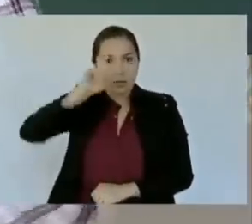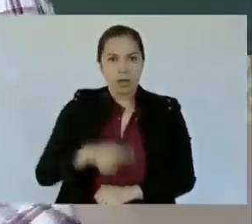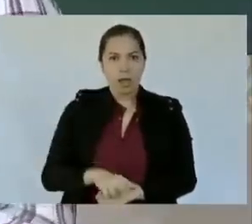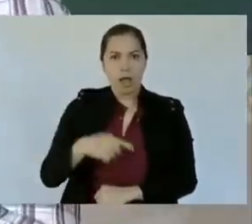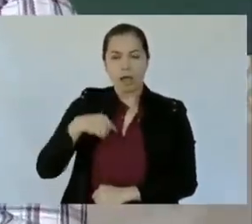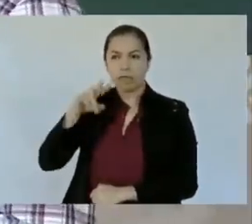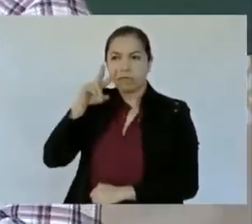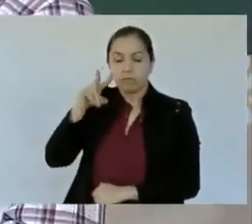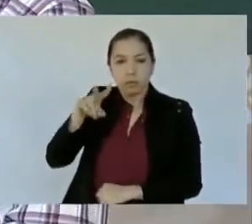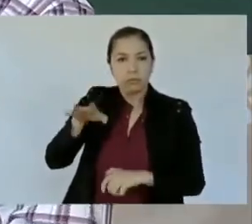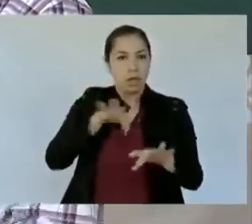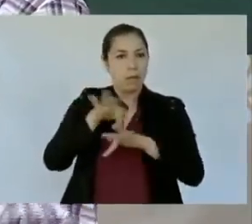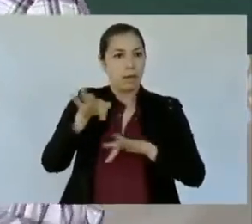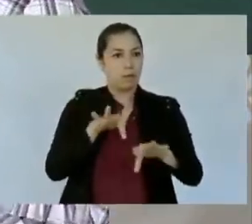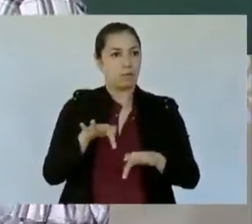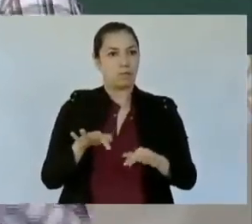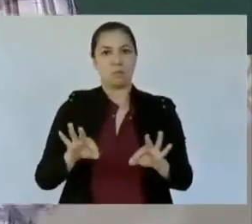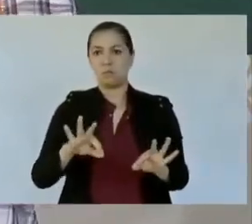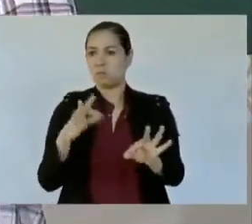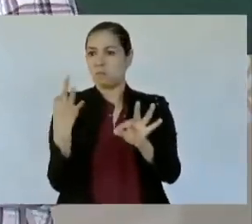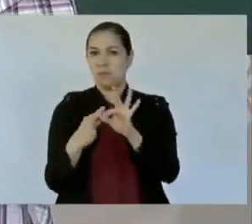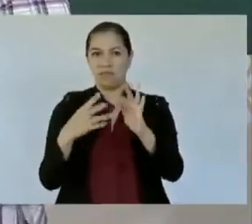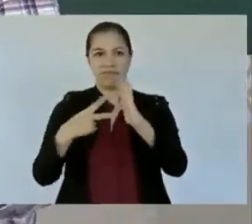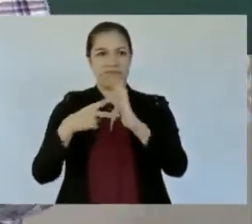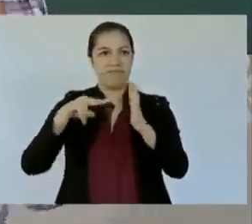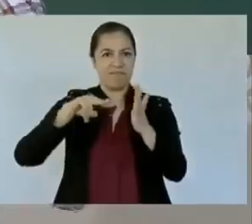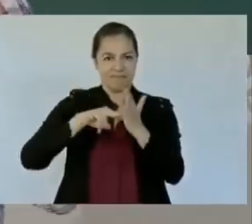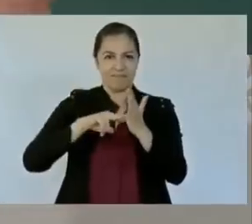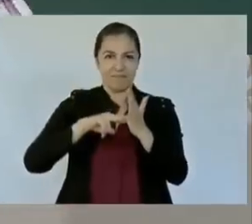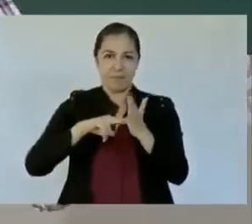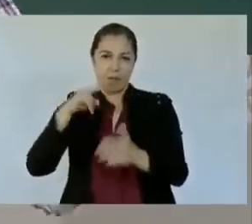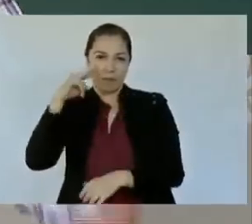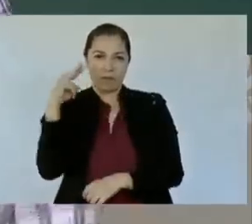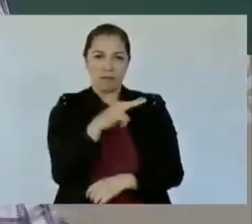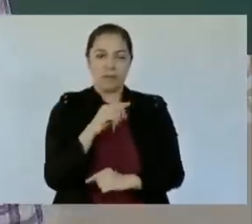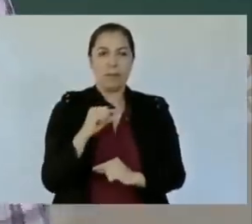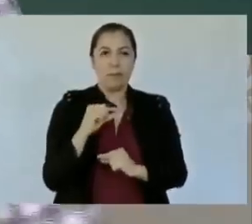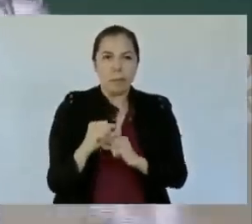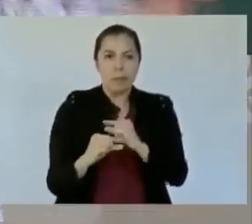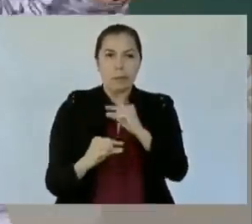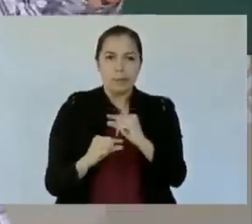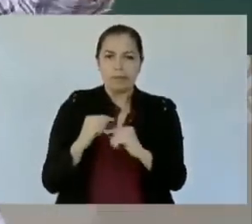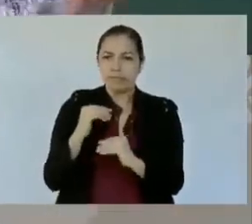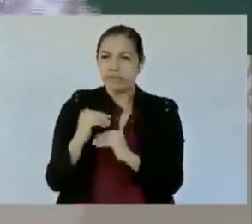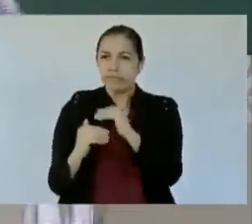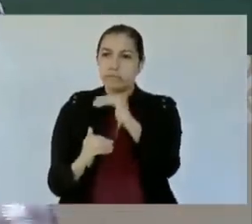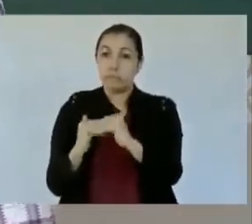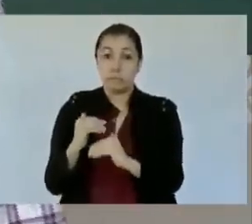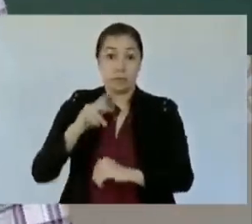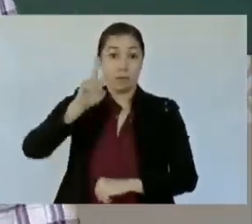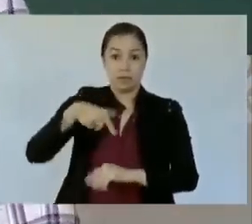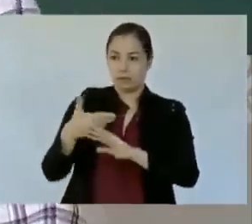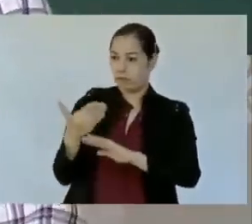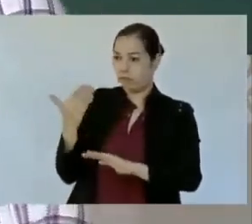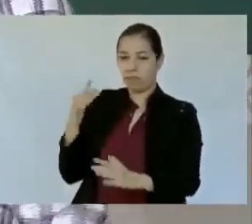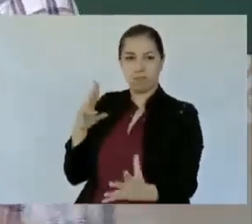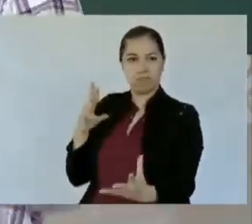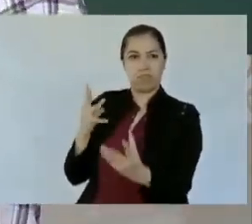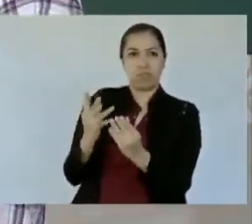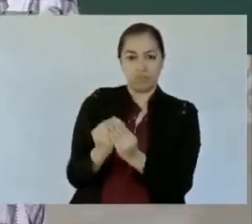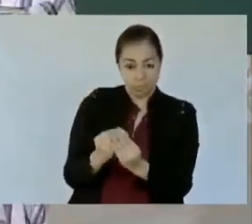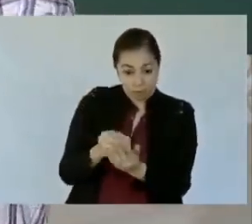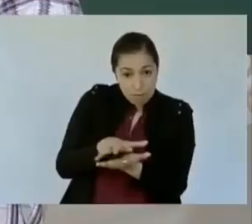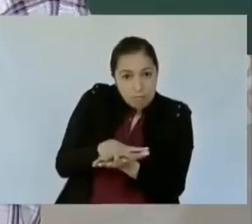ingeniería. Si bien se avanzó muy poco, es mucho, porque de aquí para adelante va a ser más fácil.